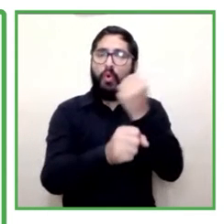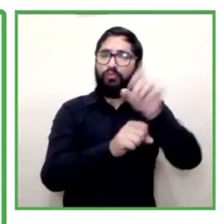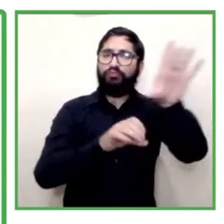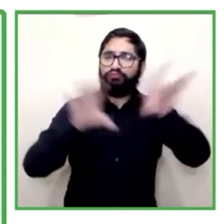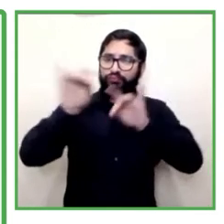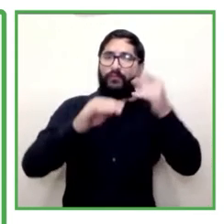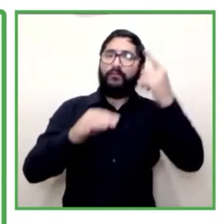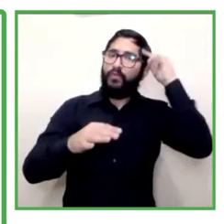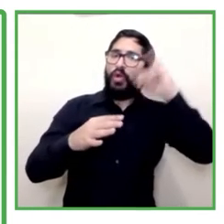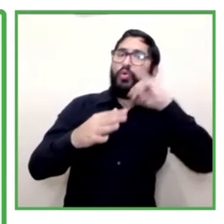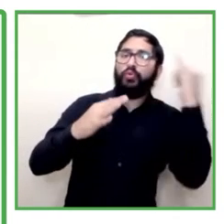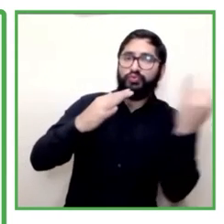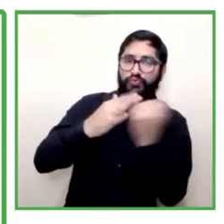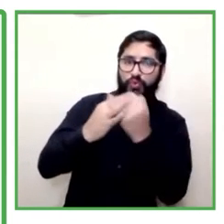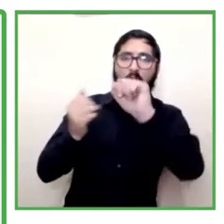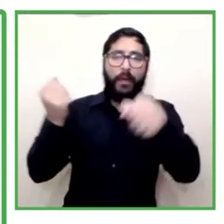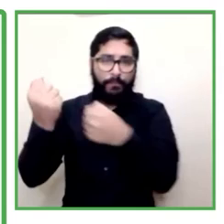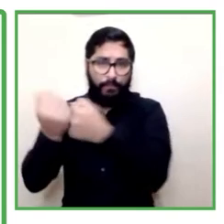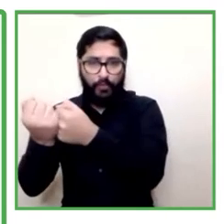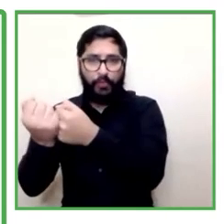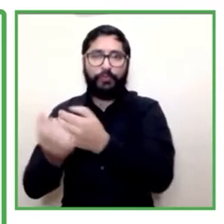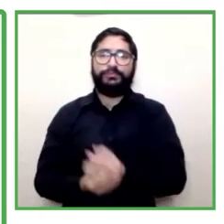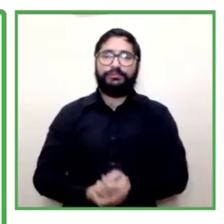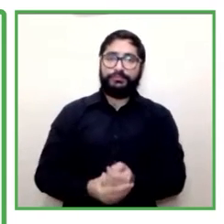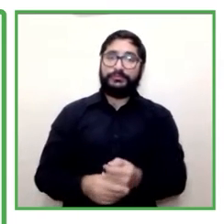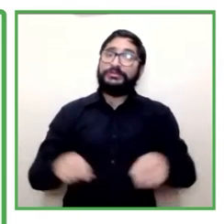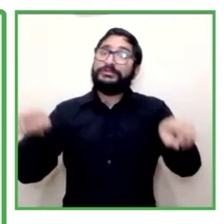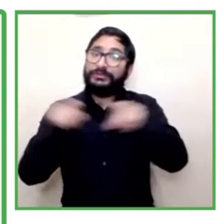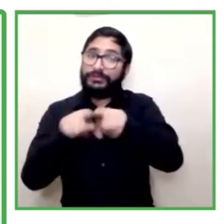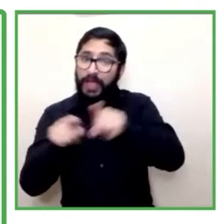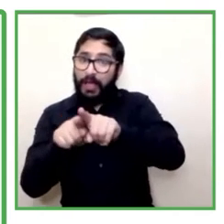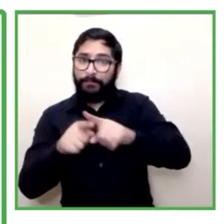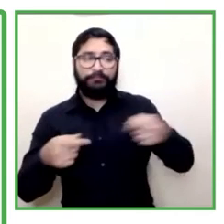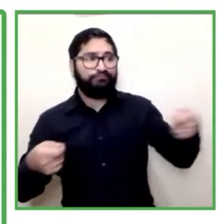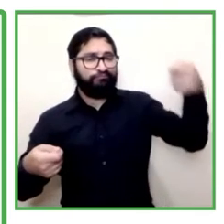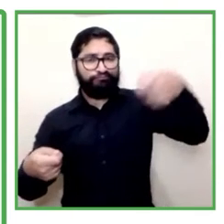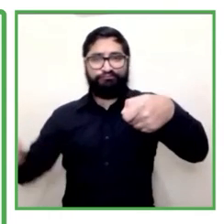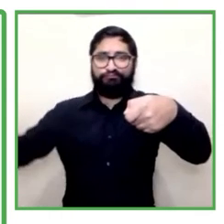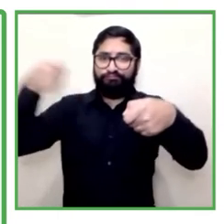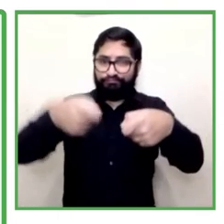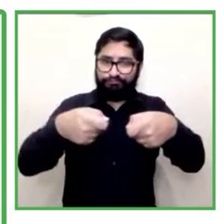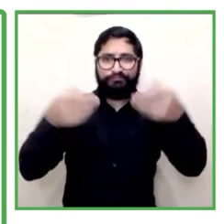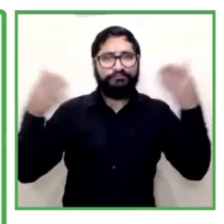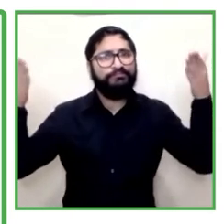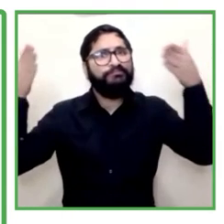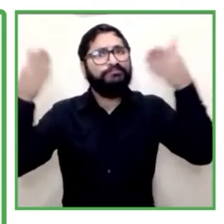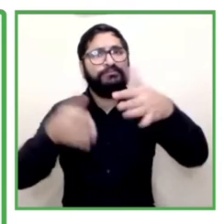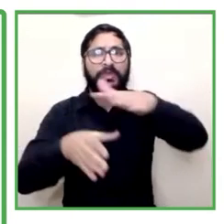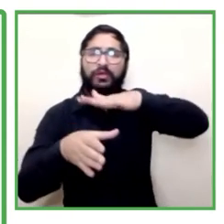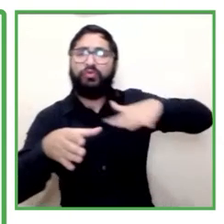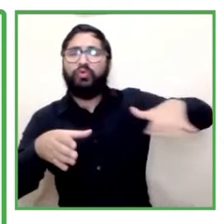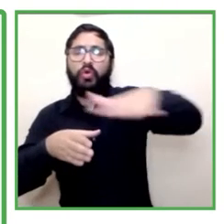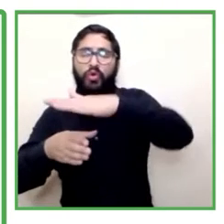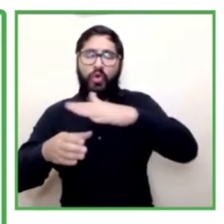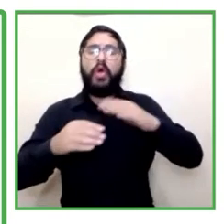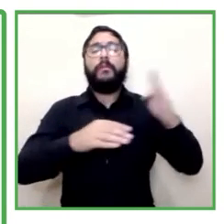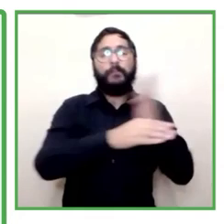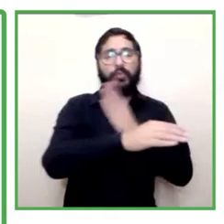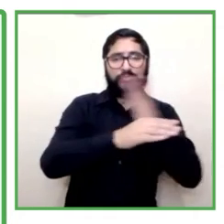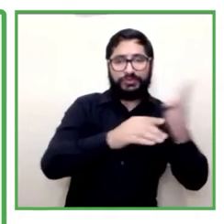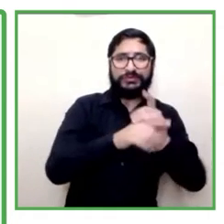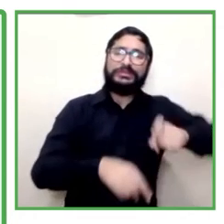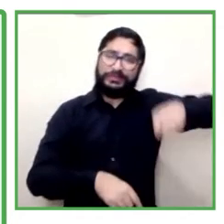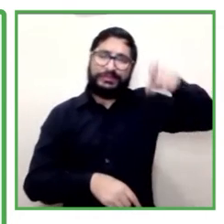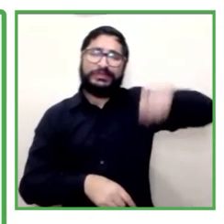y con aporte también al sector empresarial quien nos solicita talento humano calificado. Entonces, la idea es